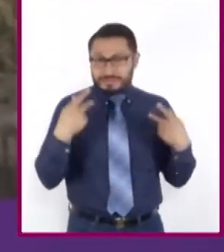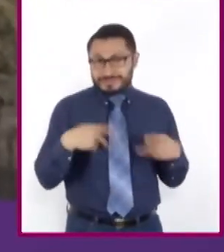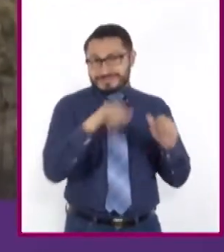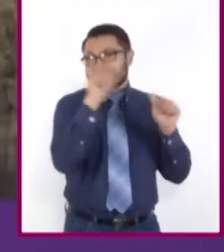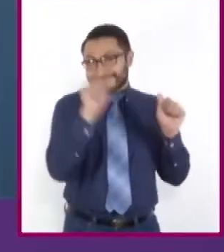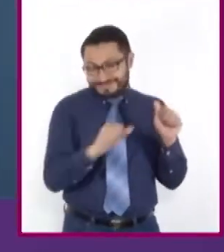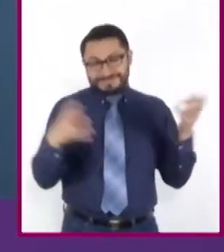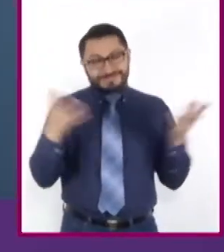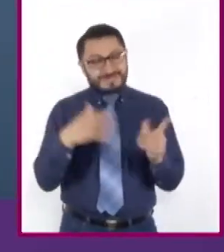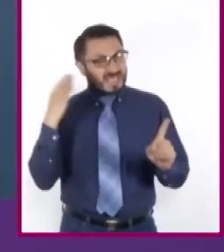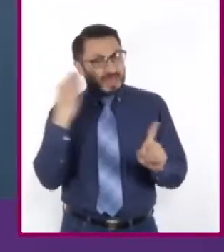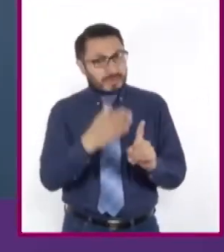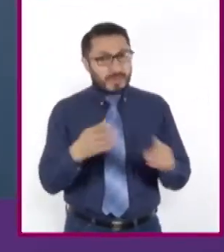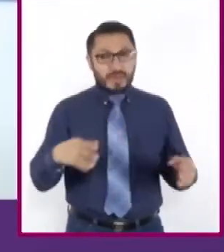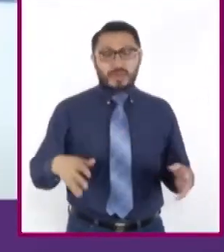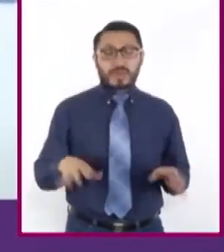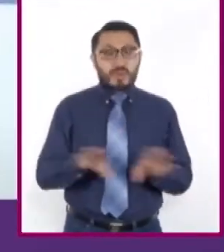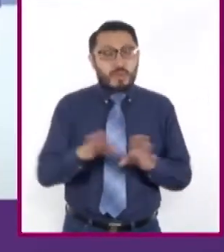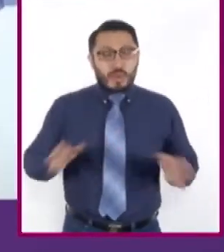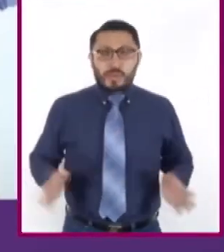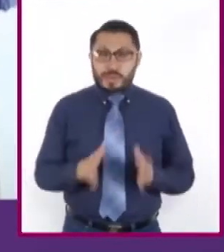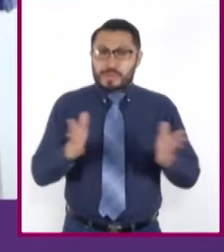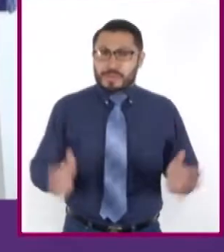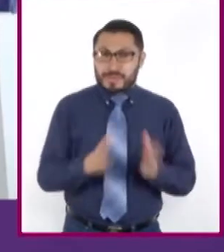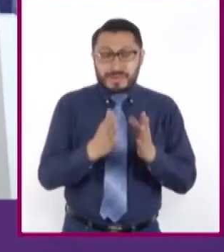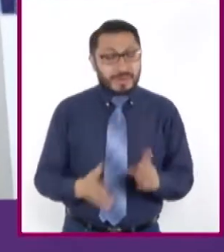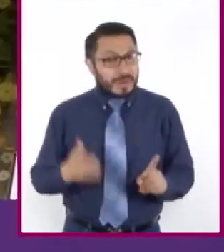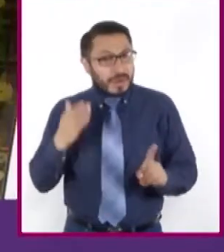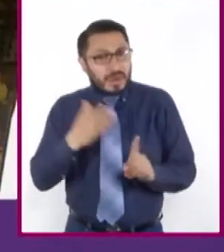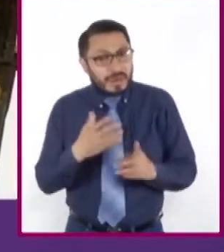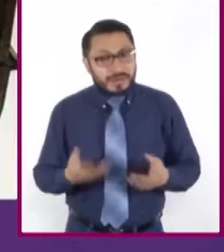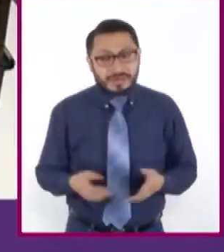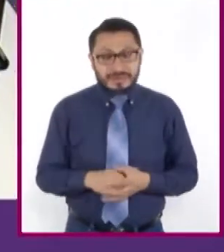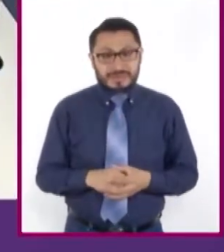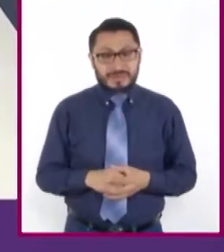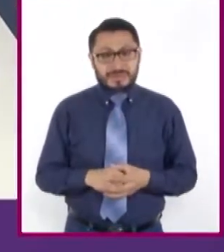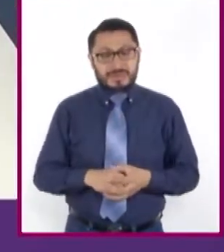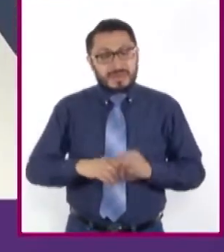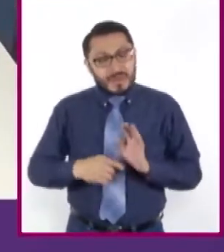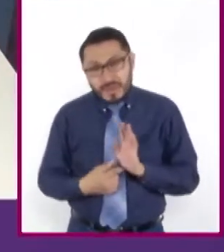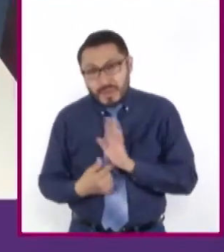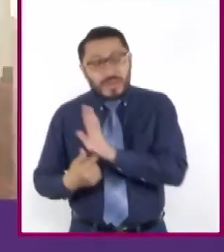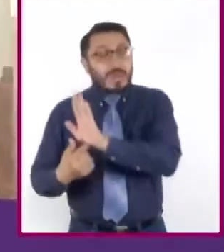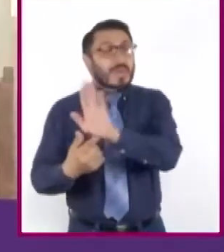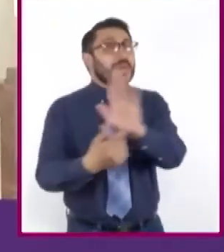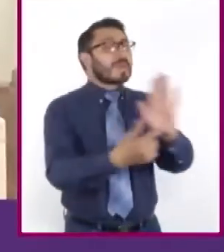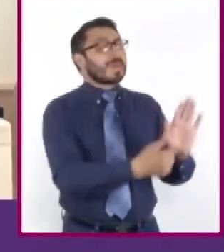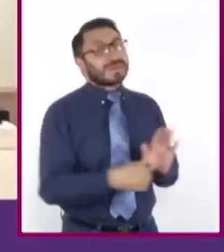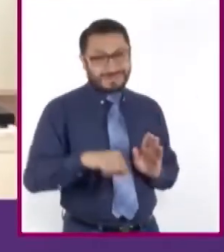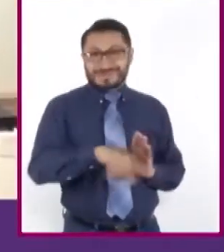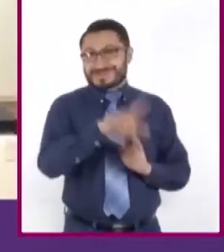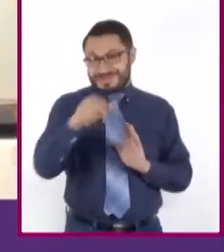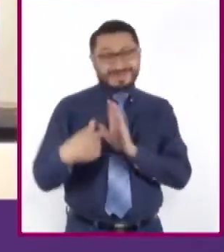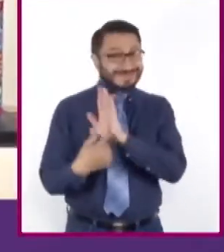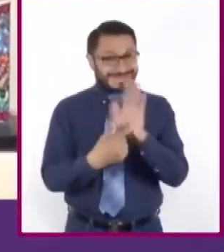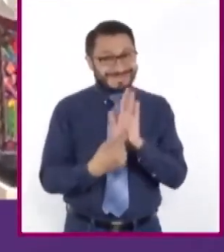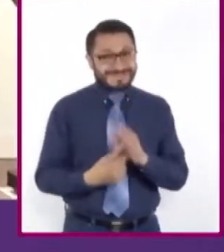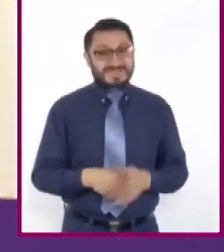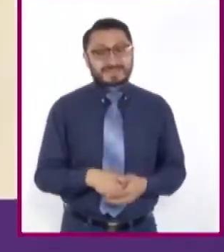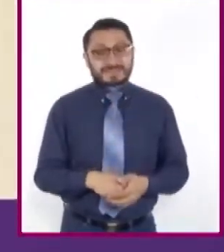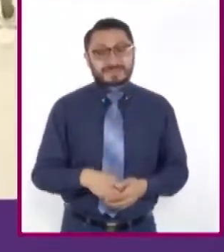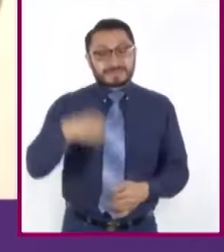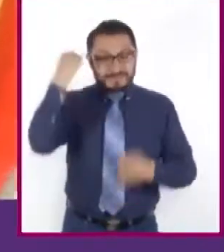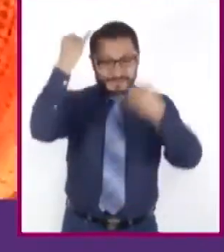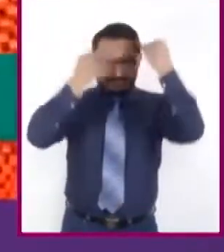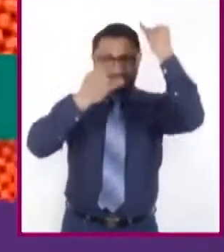es una plataforma, un empujoncito para poder salir a las grandes ligas. La imaginación se